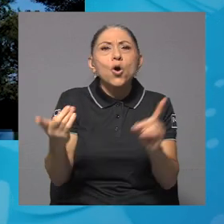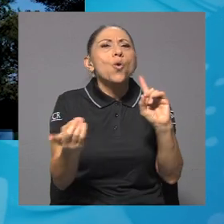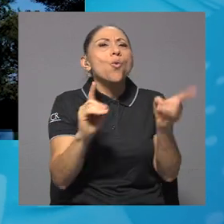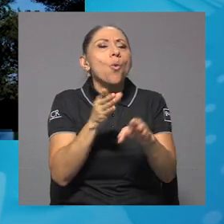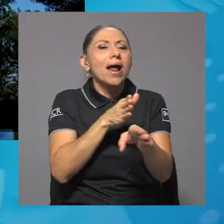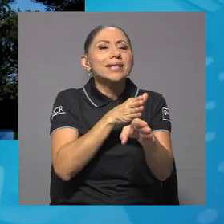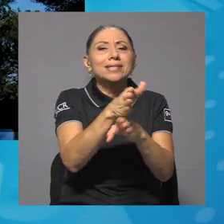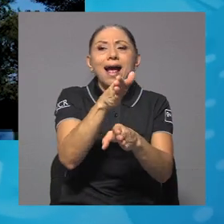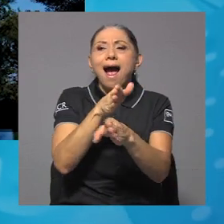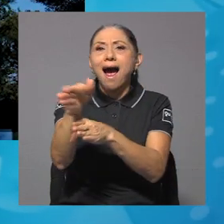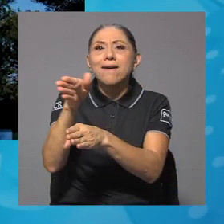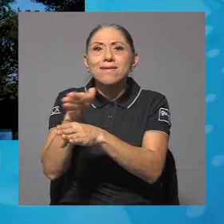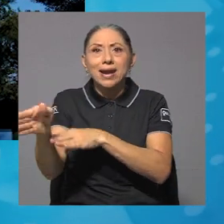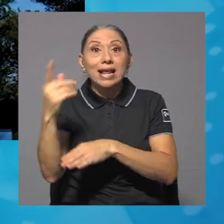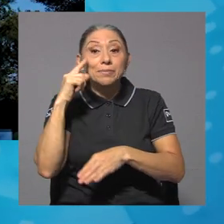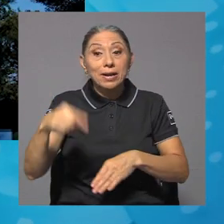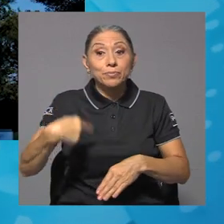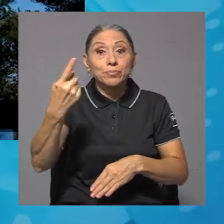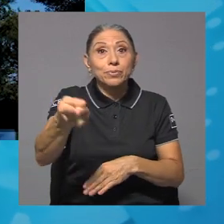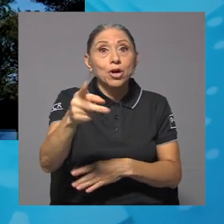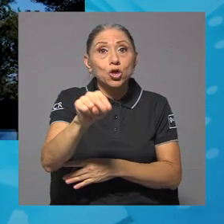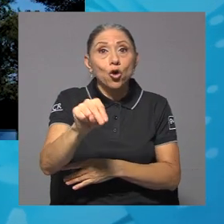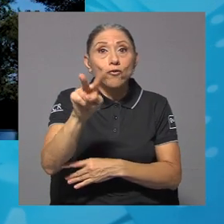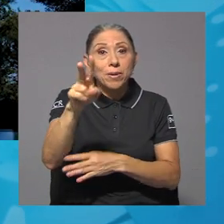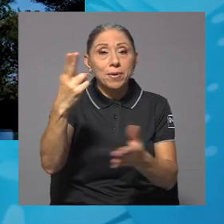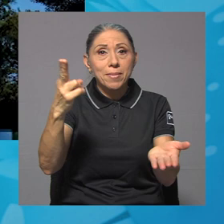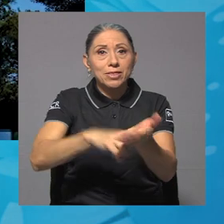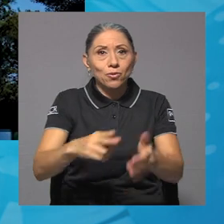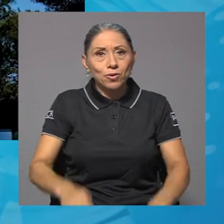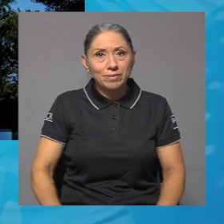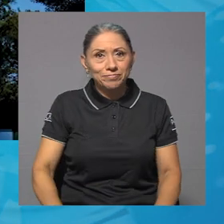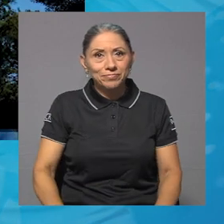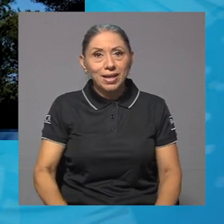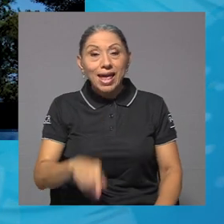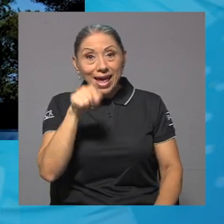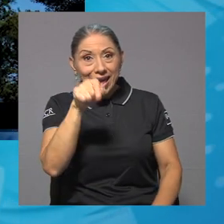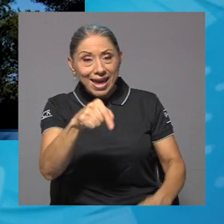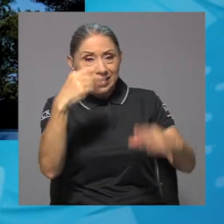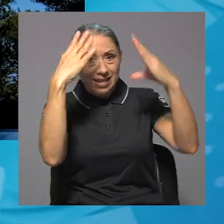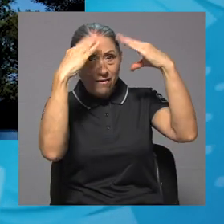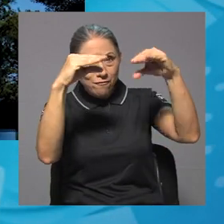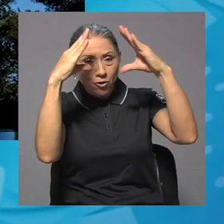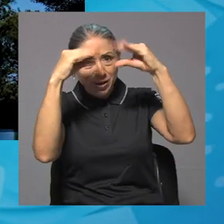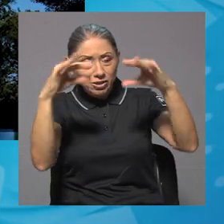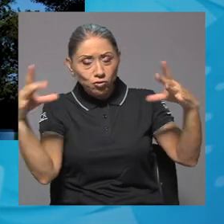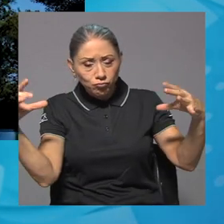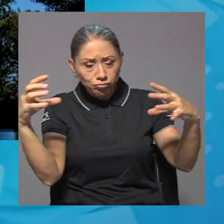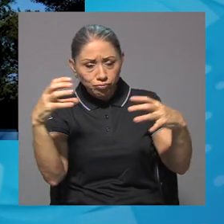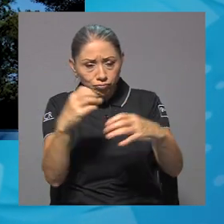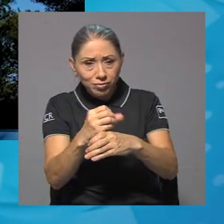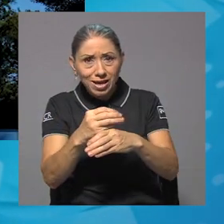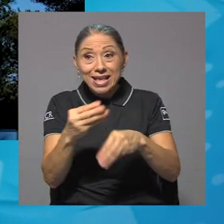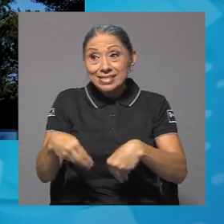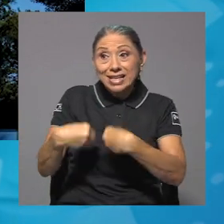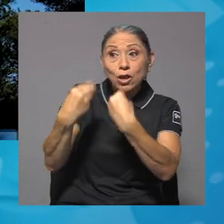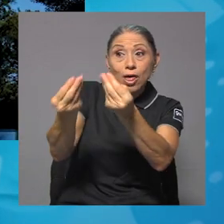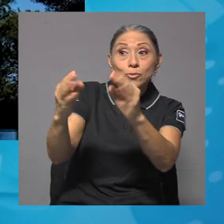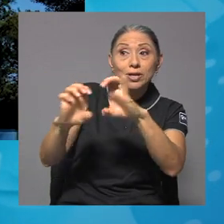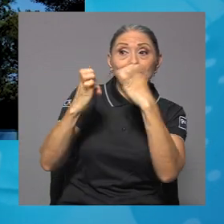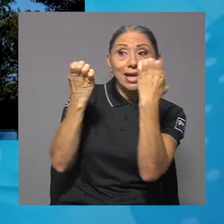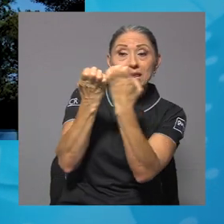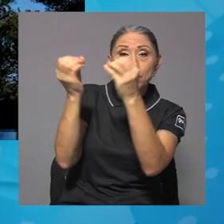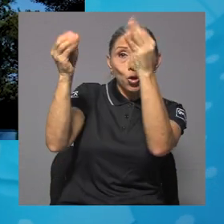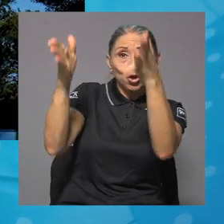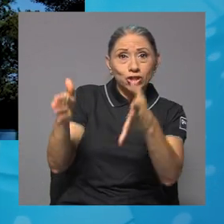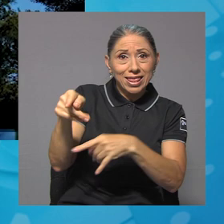solicitar matrícula para noviembre. Y esa información se la estaríamos suministrando al equipo docente a cargo de los